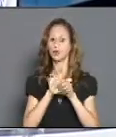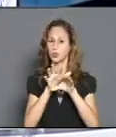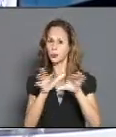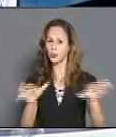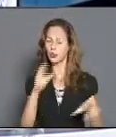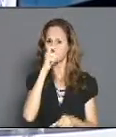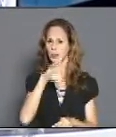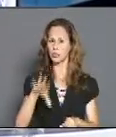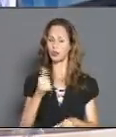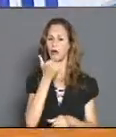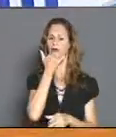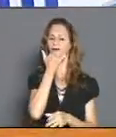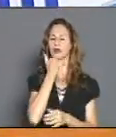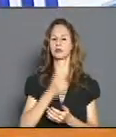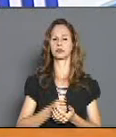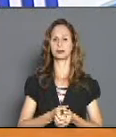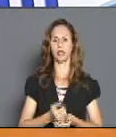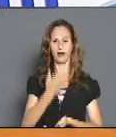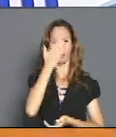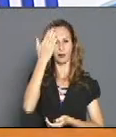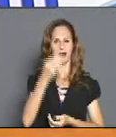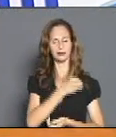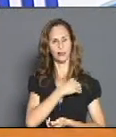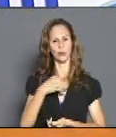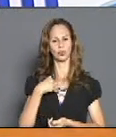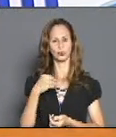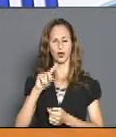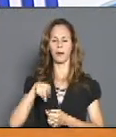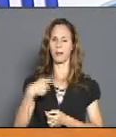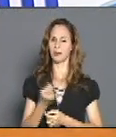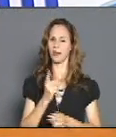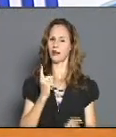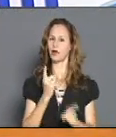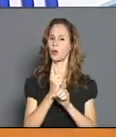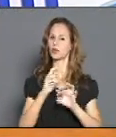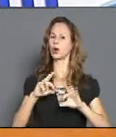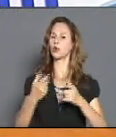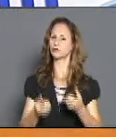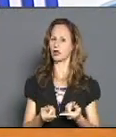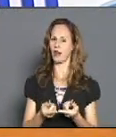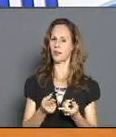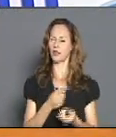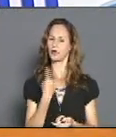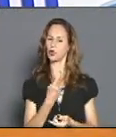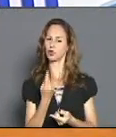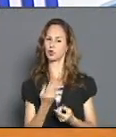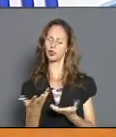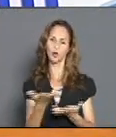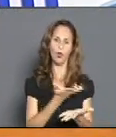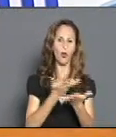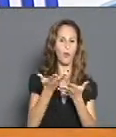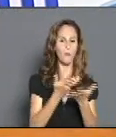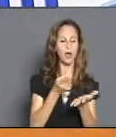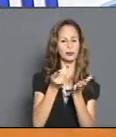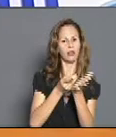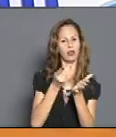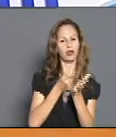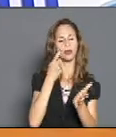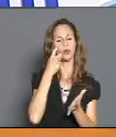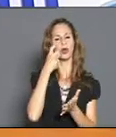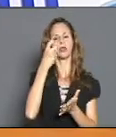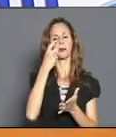incremento. Gracias, doctora, por estar con nosotros. Como siempre, mañana la tendremos aquí en nuestro programa para compartir otros aspectos del